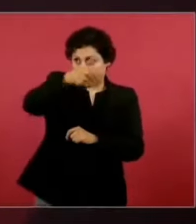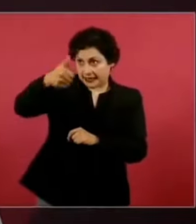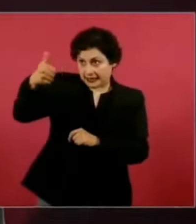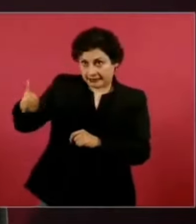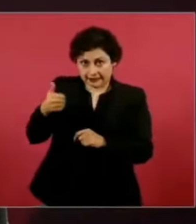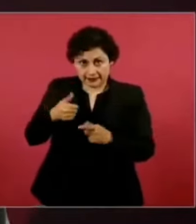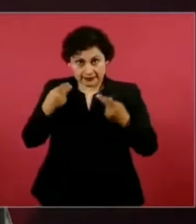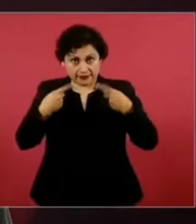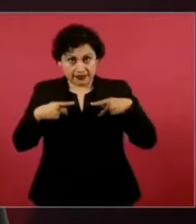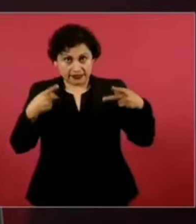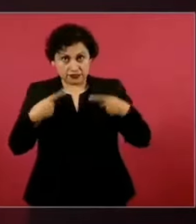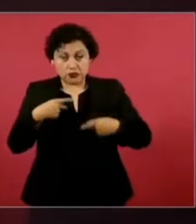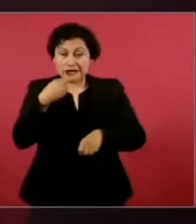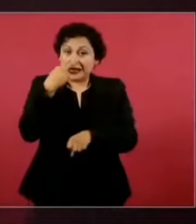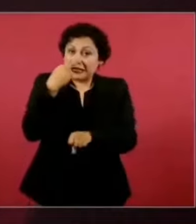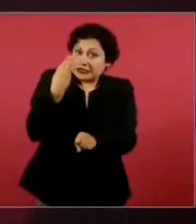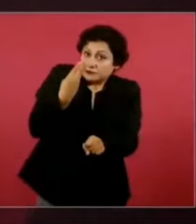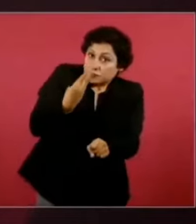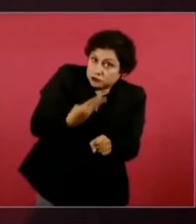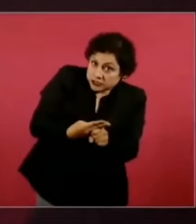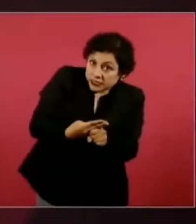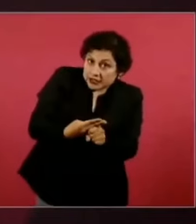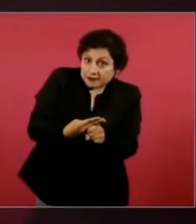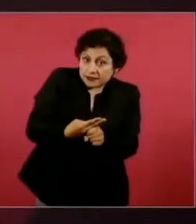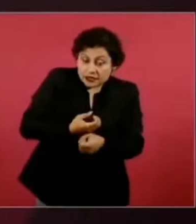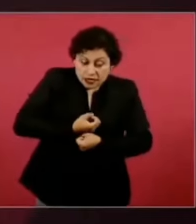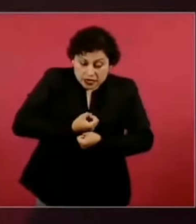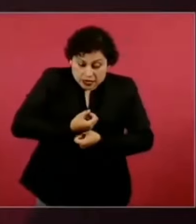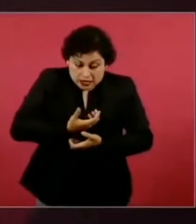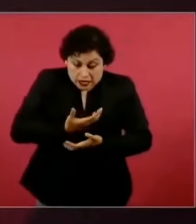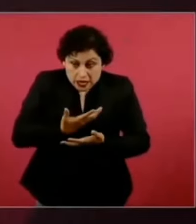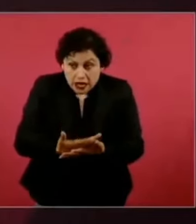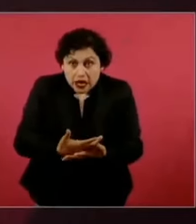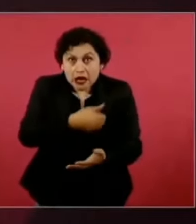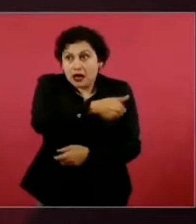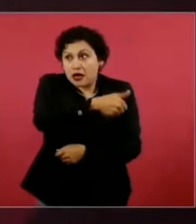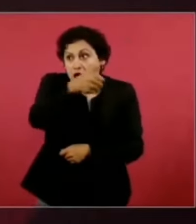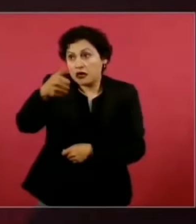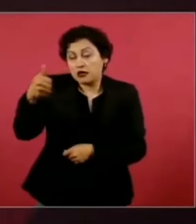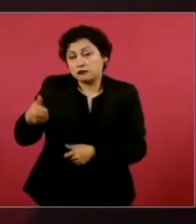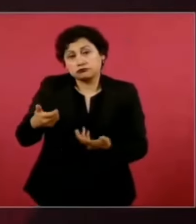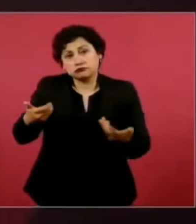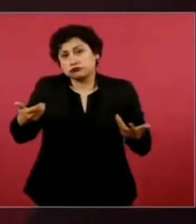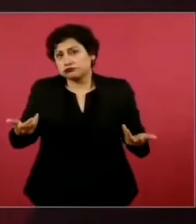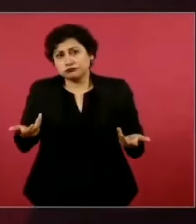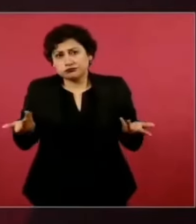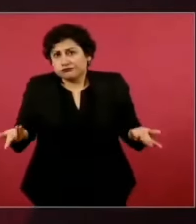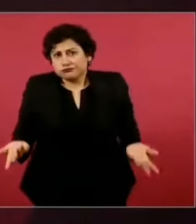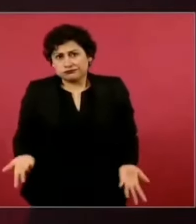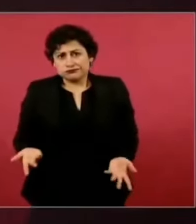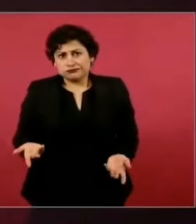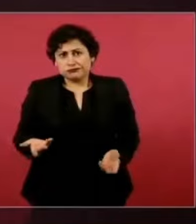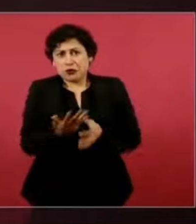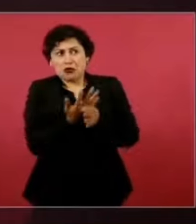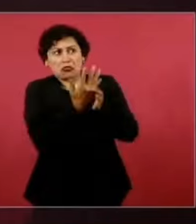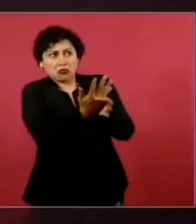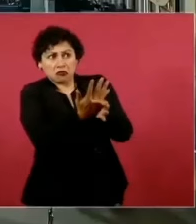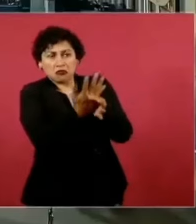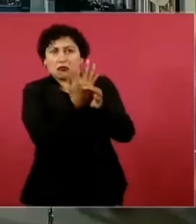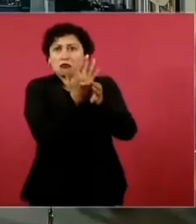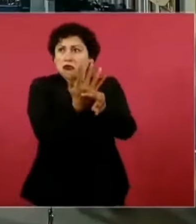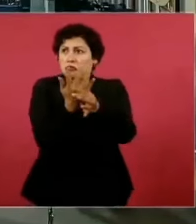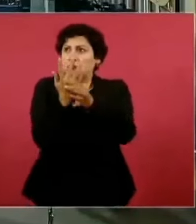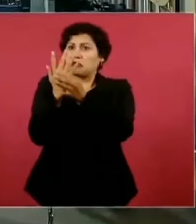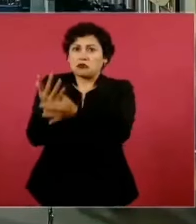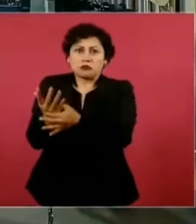cargo de sus palabras, de sus dichos. Algo que